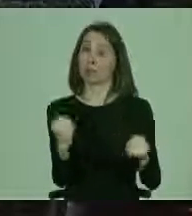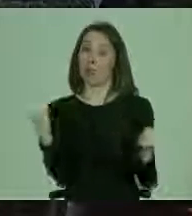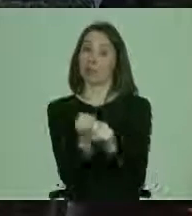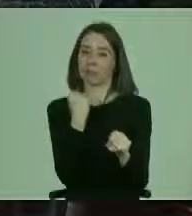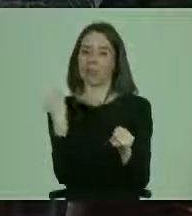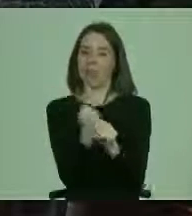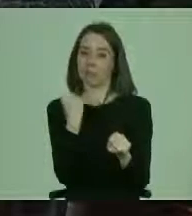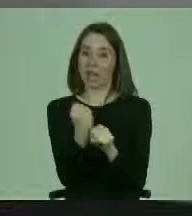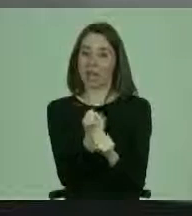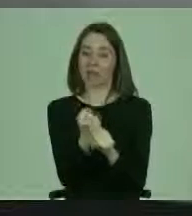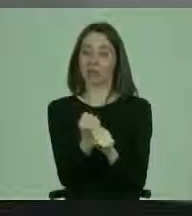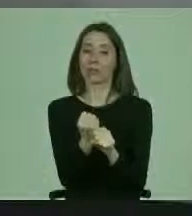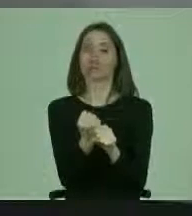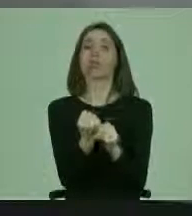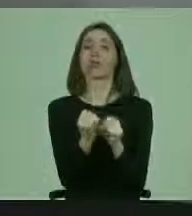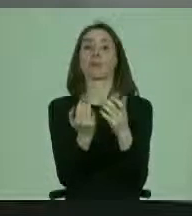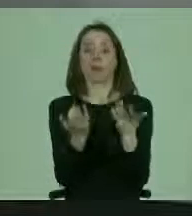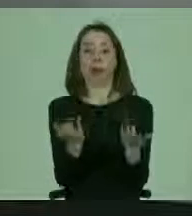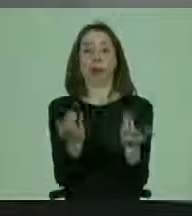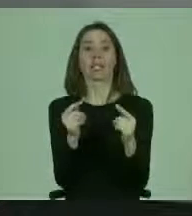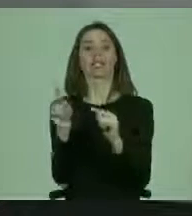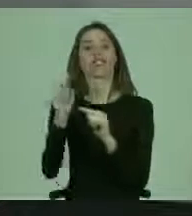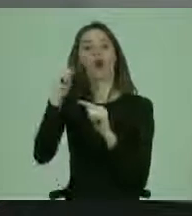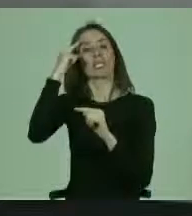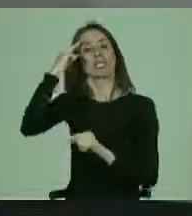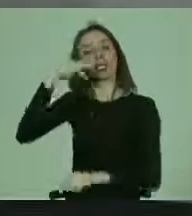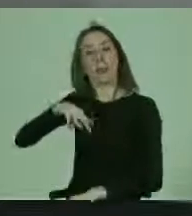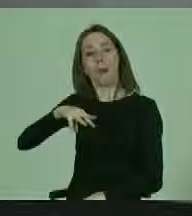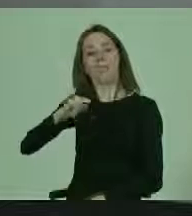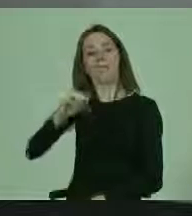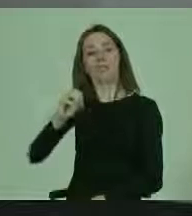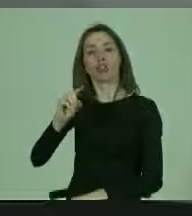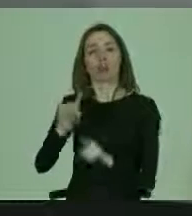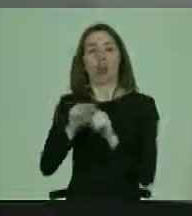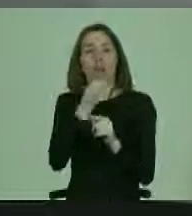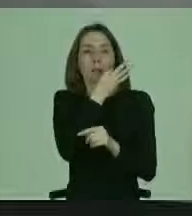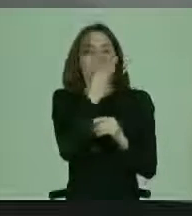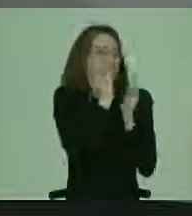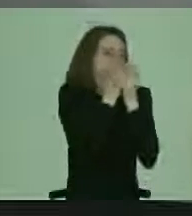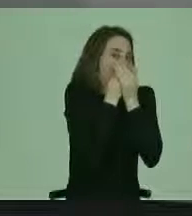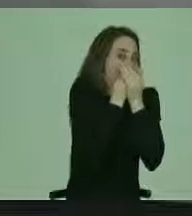que tenga que ver con esto, que ya no es un mito ni un tabú.